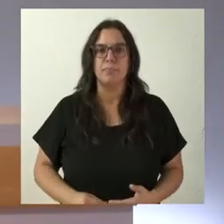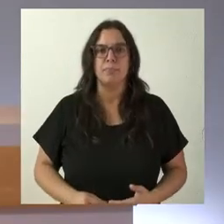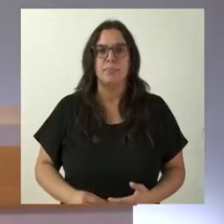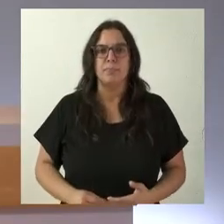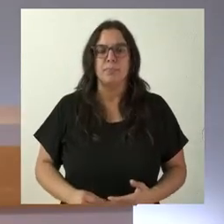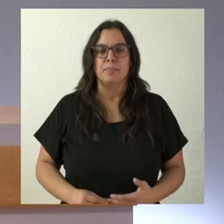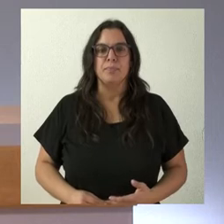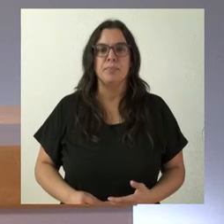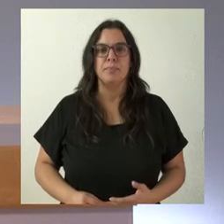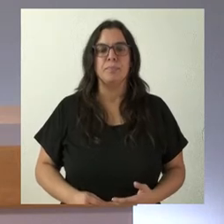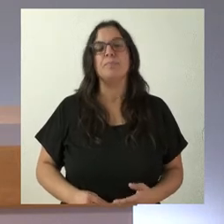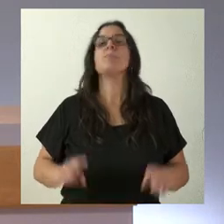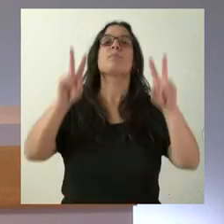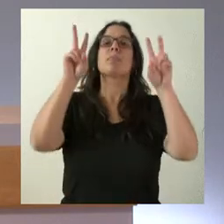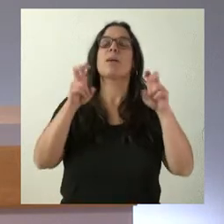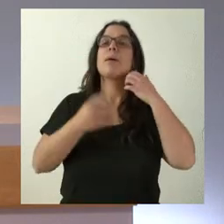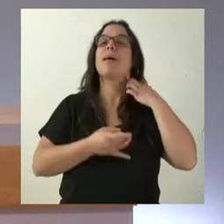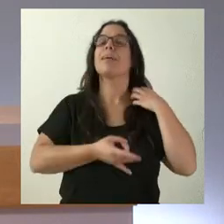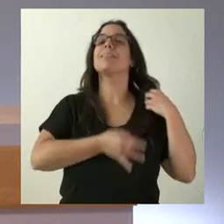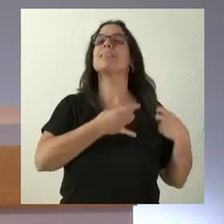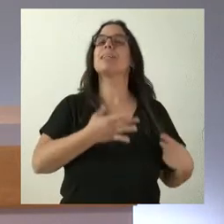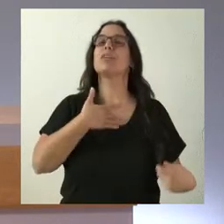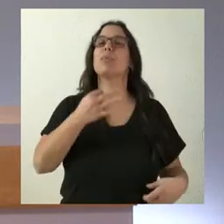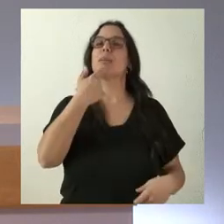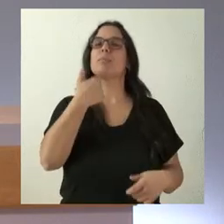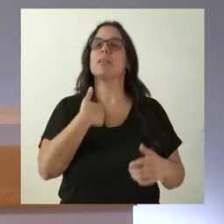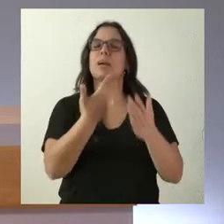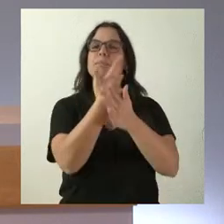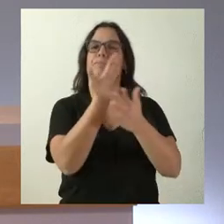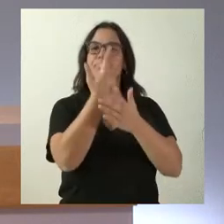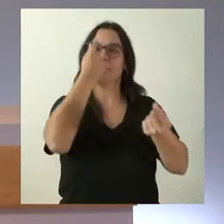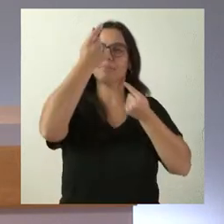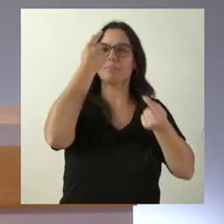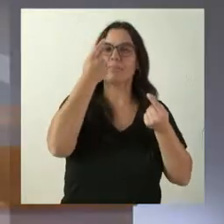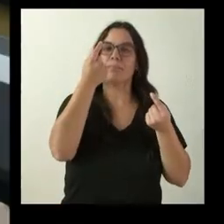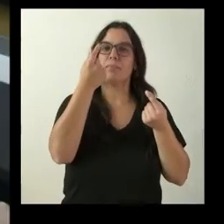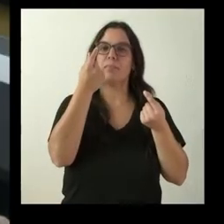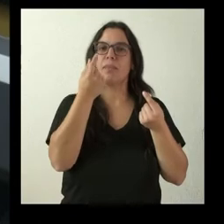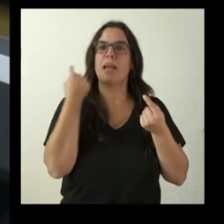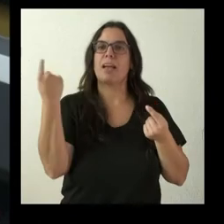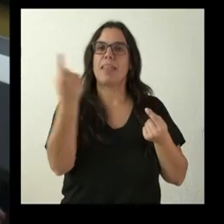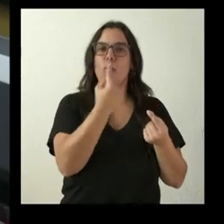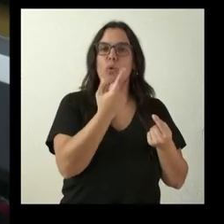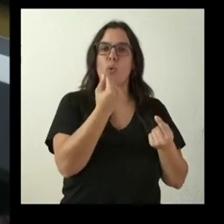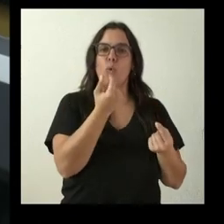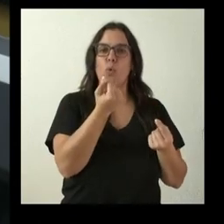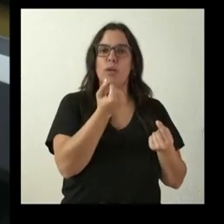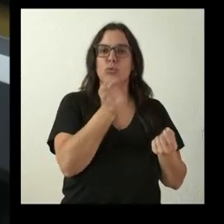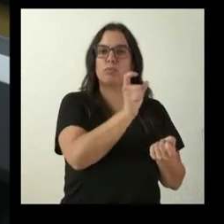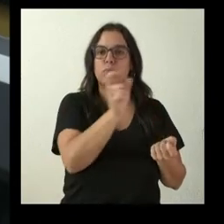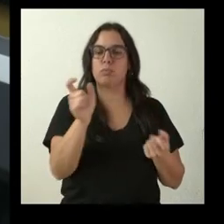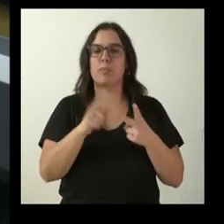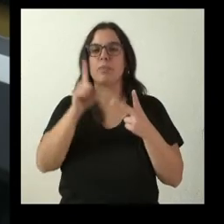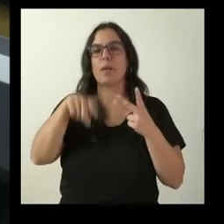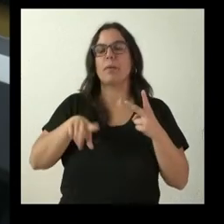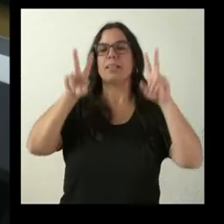Sí, sobre el tema de los sindicatos, no sé si nos puede dar un desglose de cuánto va cada sindicato. Y luego también el tema de memoria